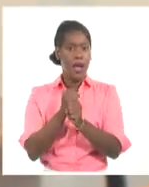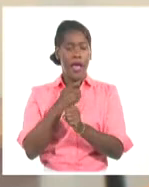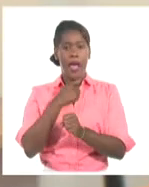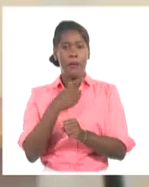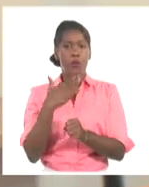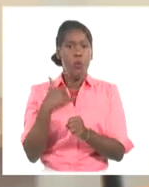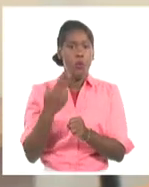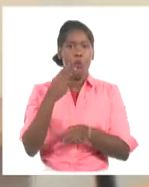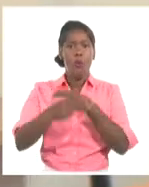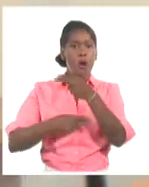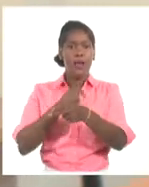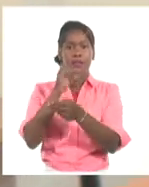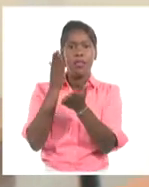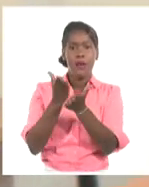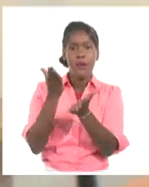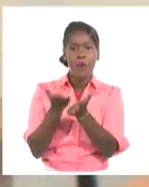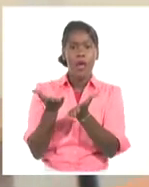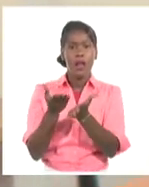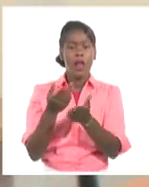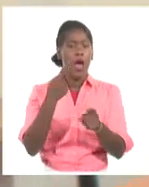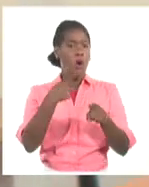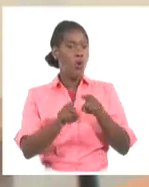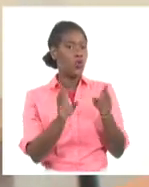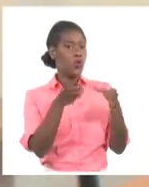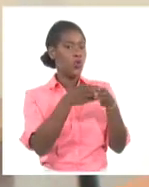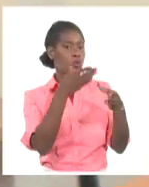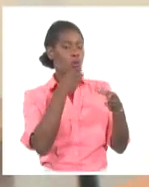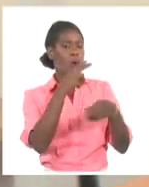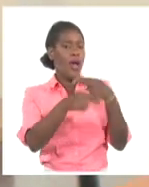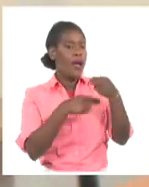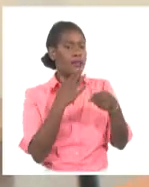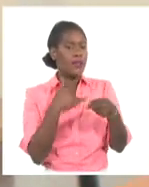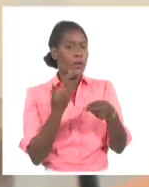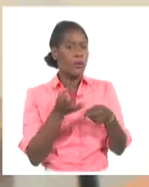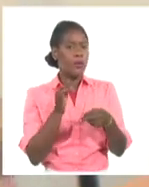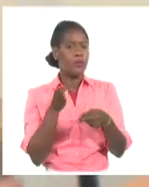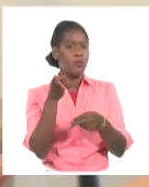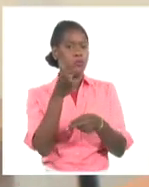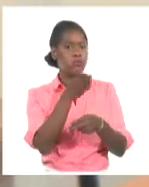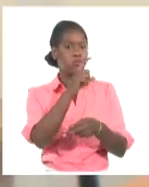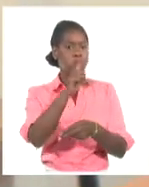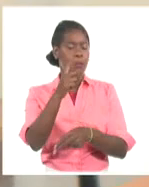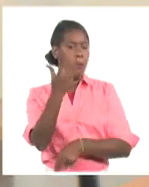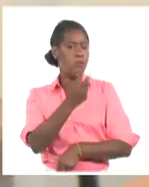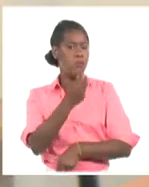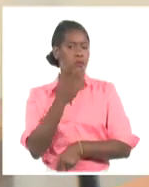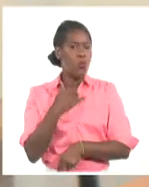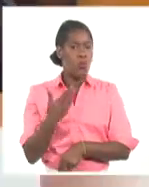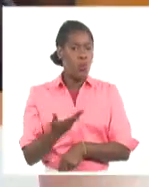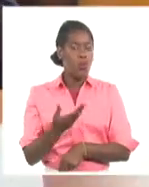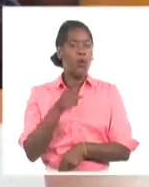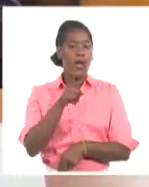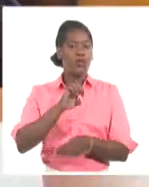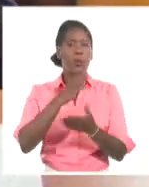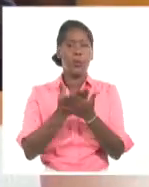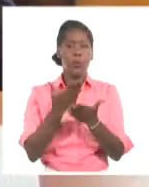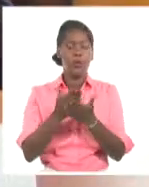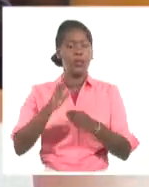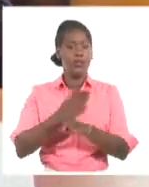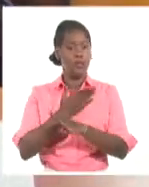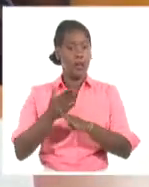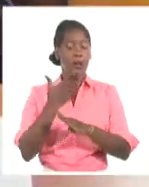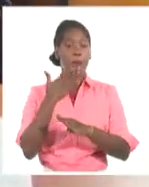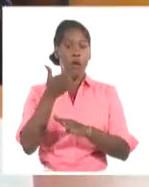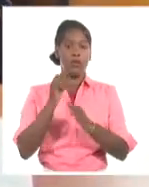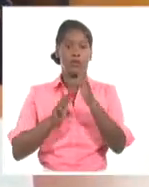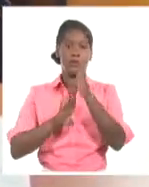vacunatorio, es decir, que los problemas que todavía tenemos en la comunidad, qué ustedes proponen para resolverlo. Dijo que se debe